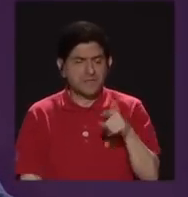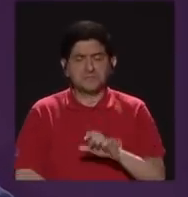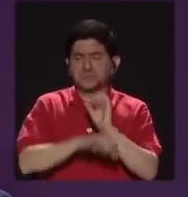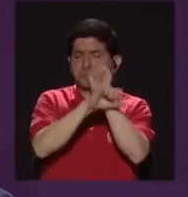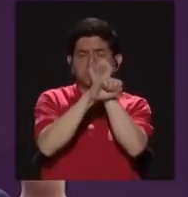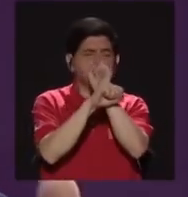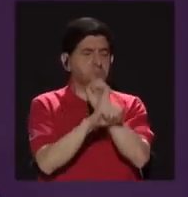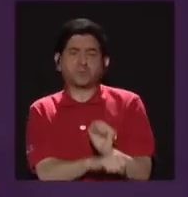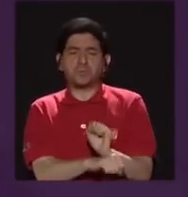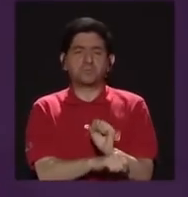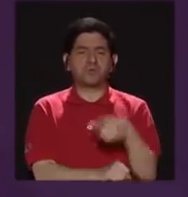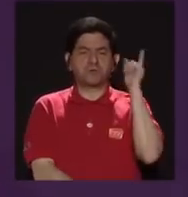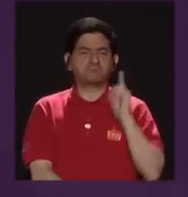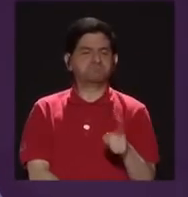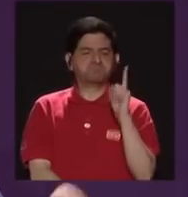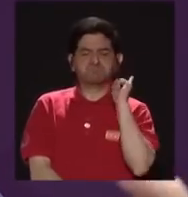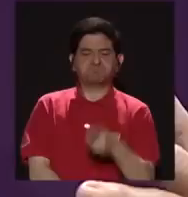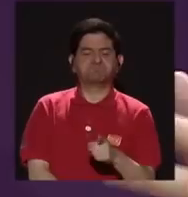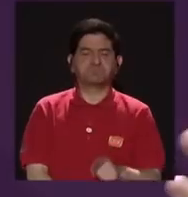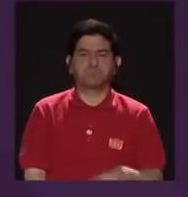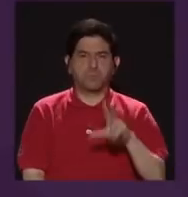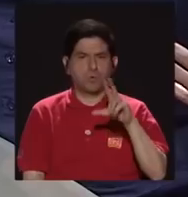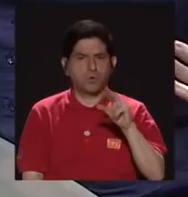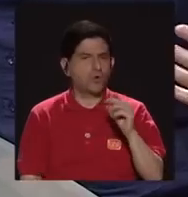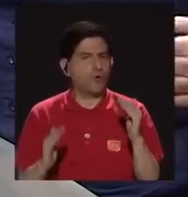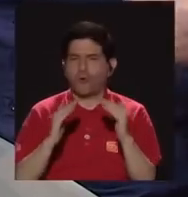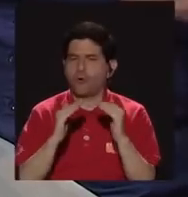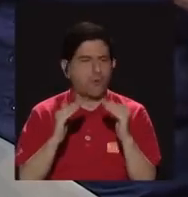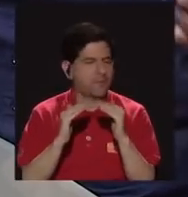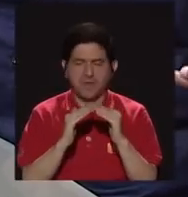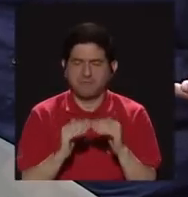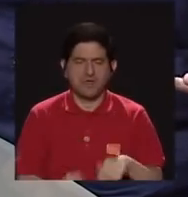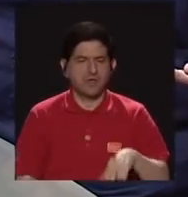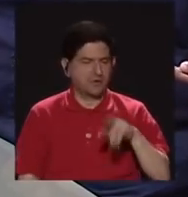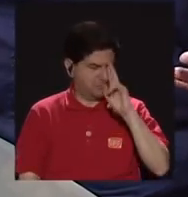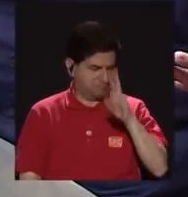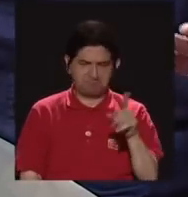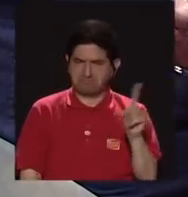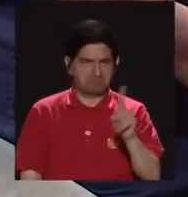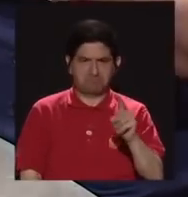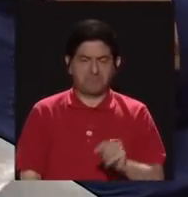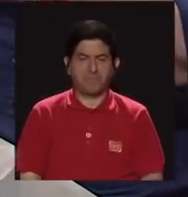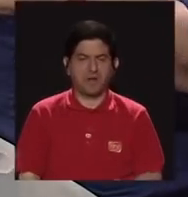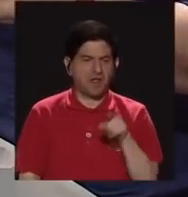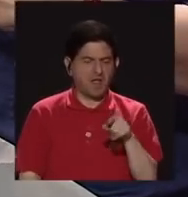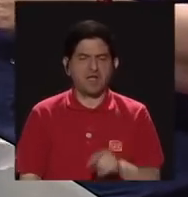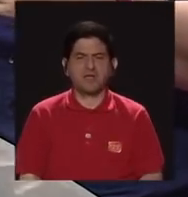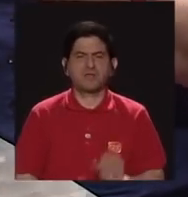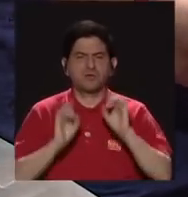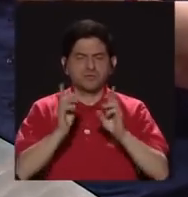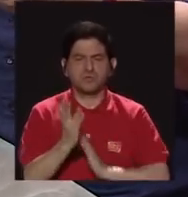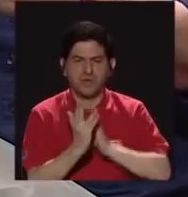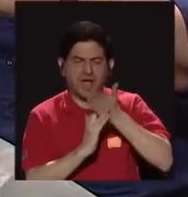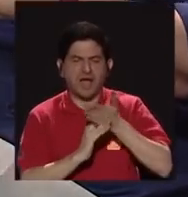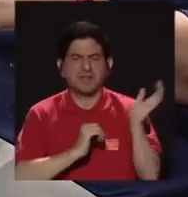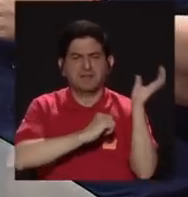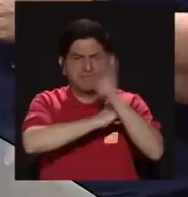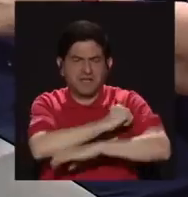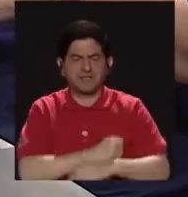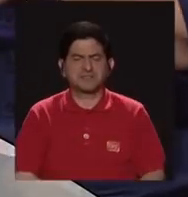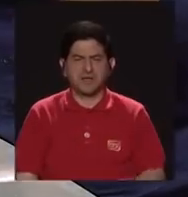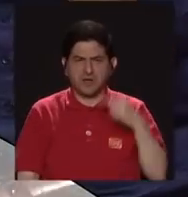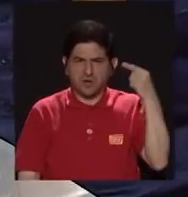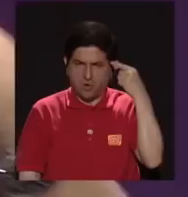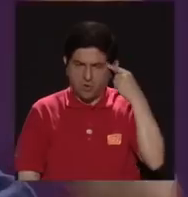acostumbrados a mandar, no a vivir en convivencia, no a vivir con respeto, sino a educar castigando, a gobernar